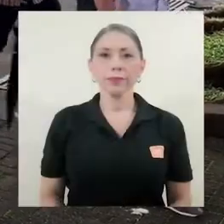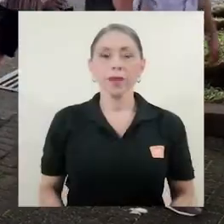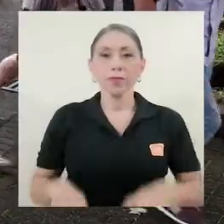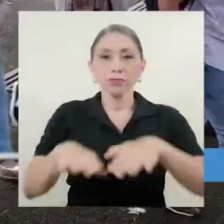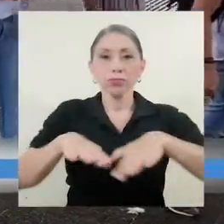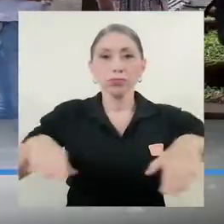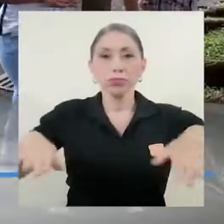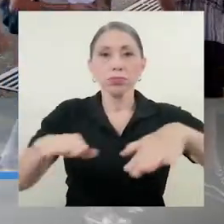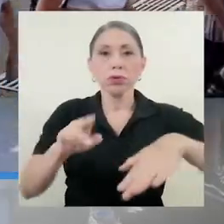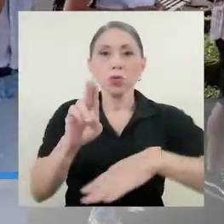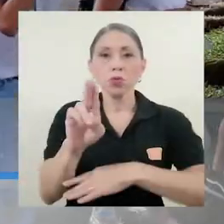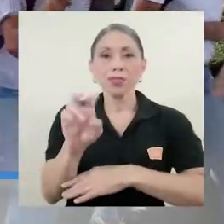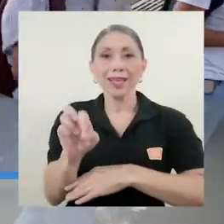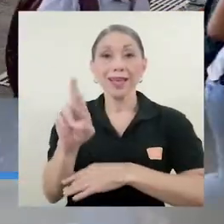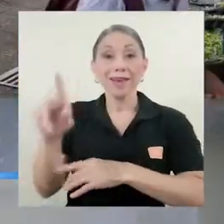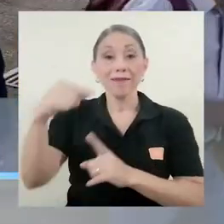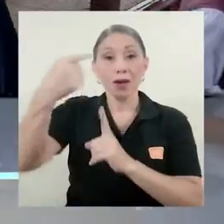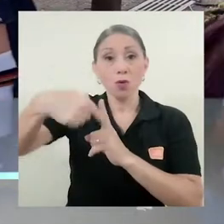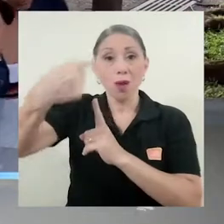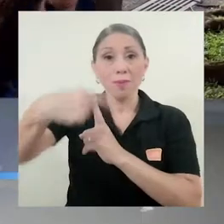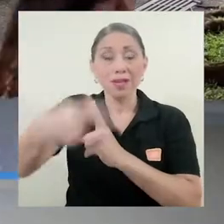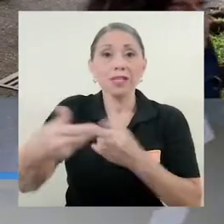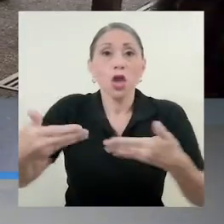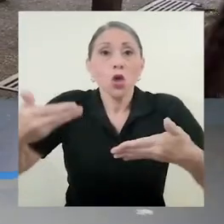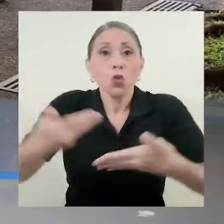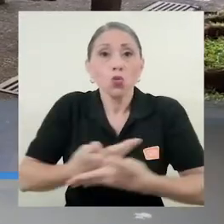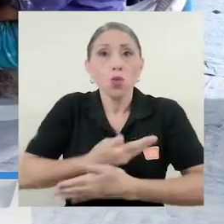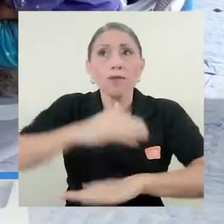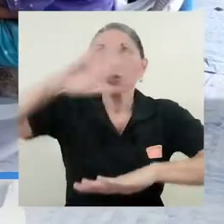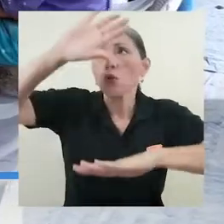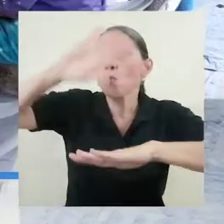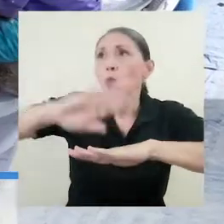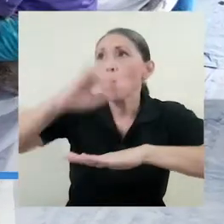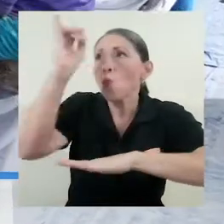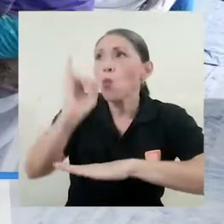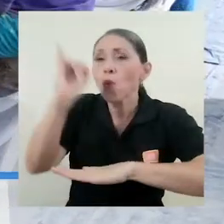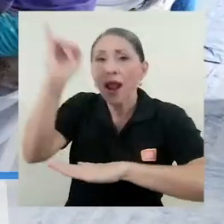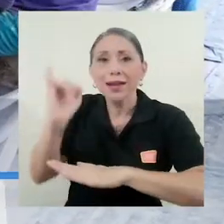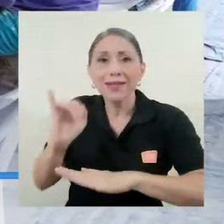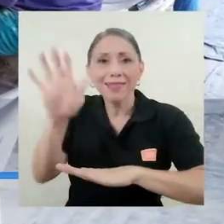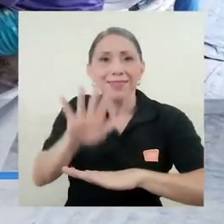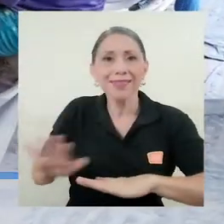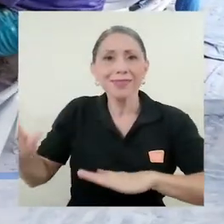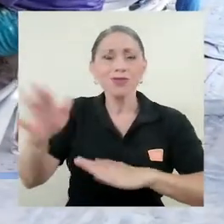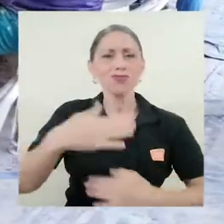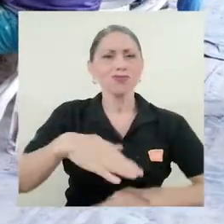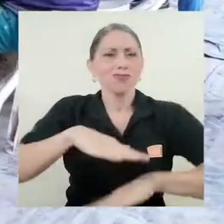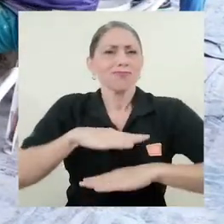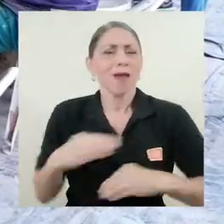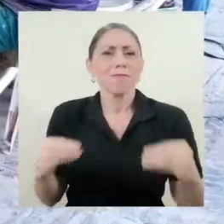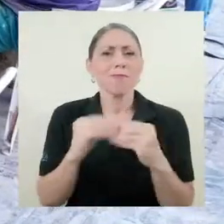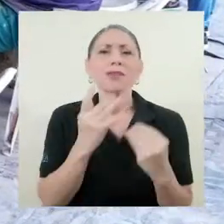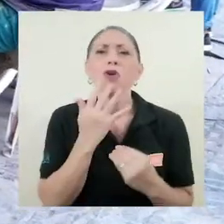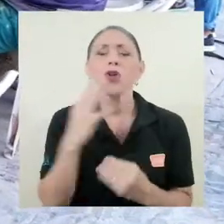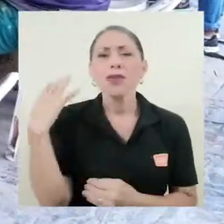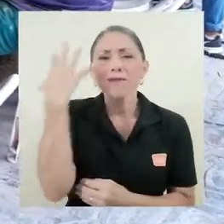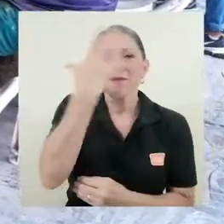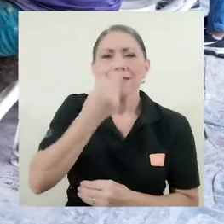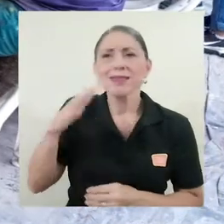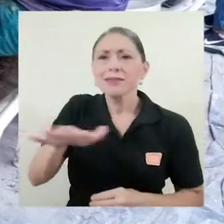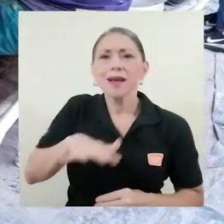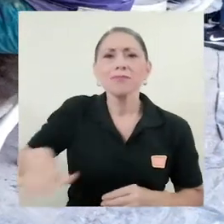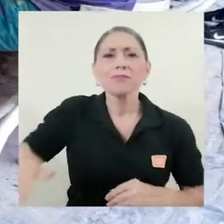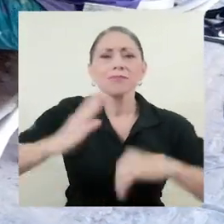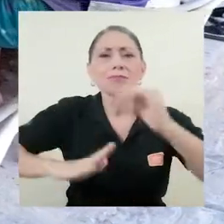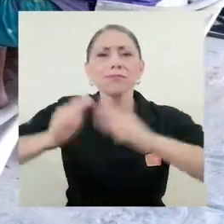El recinto de la UCR en Guapiles cuenta con nuevos murales artísticos que satisfacen la necesidad de dar más color y belleza